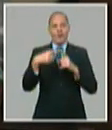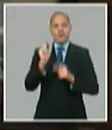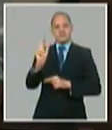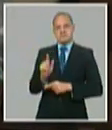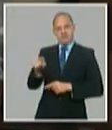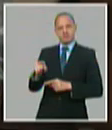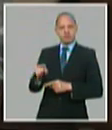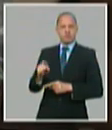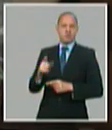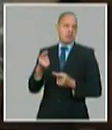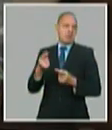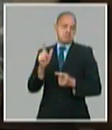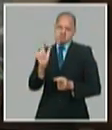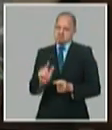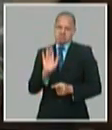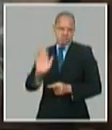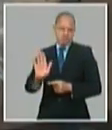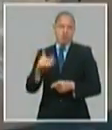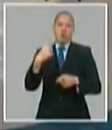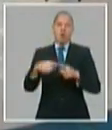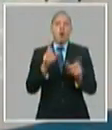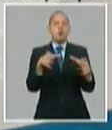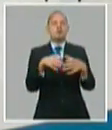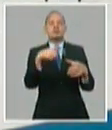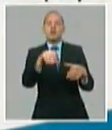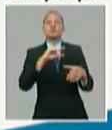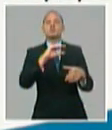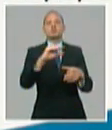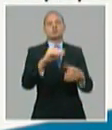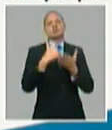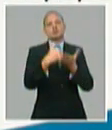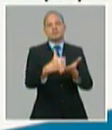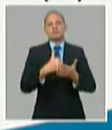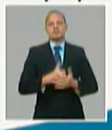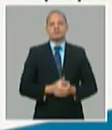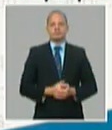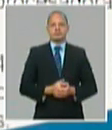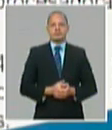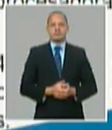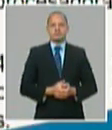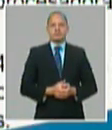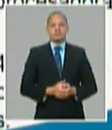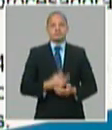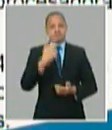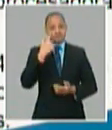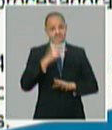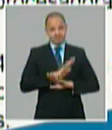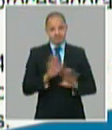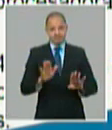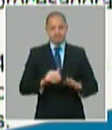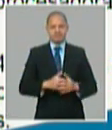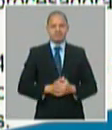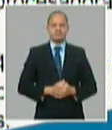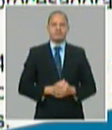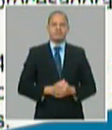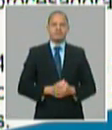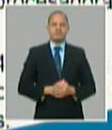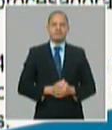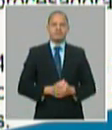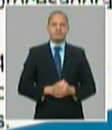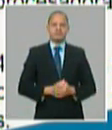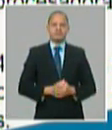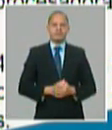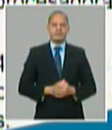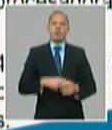por subsidio por los subsidios y se van a concluir importantes inversiones en el